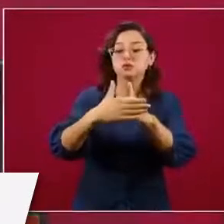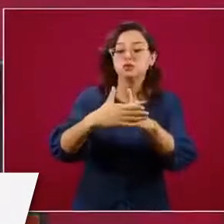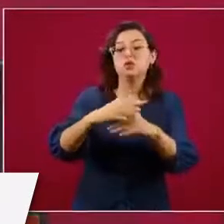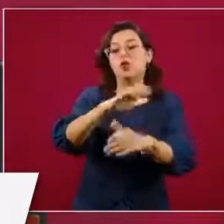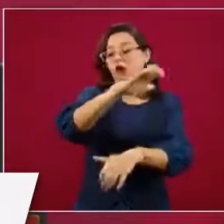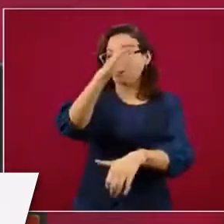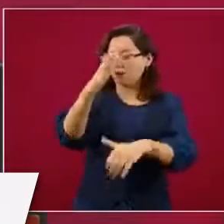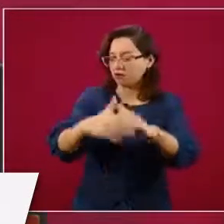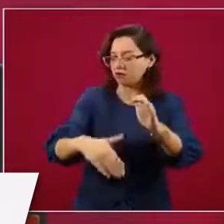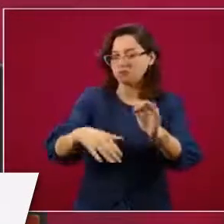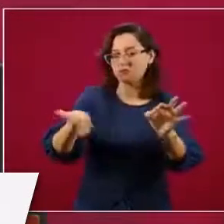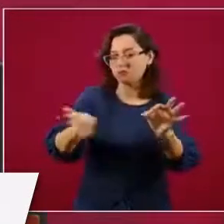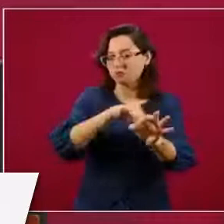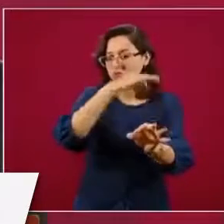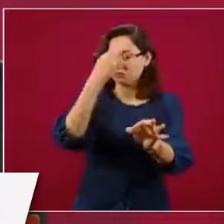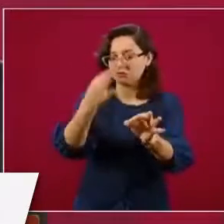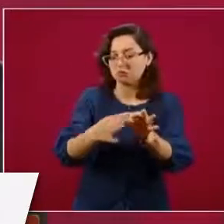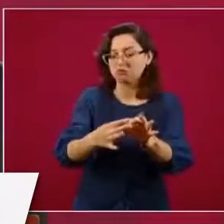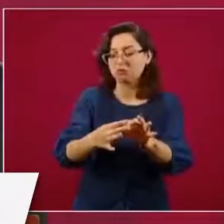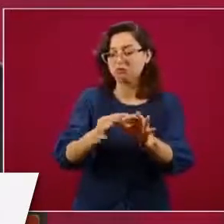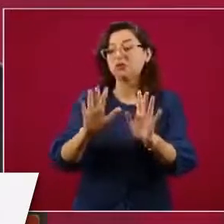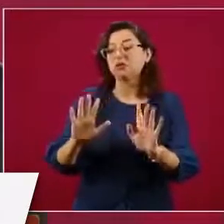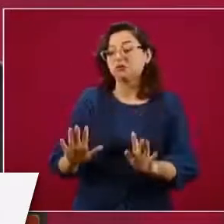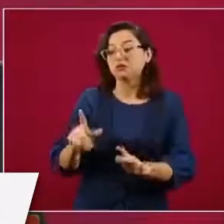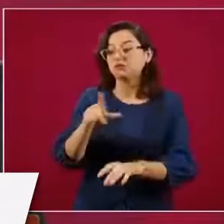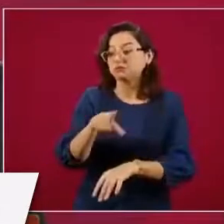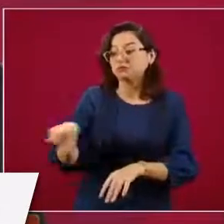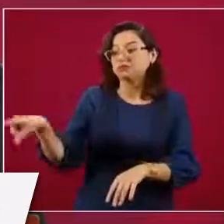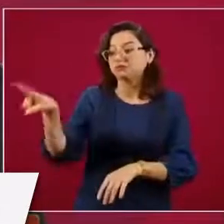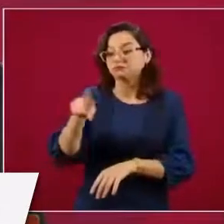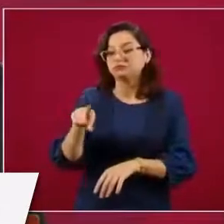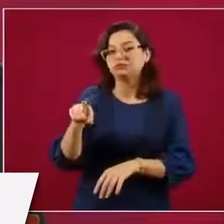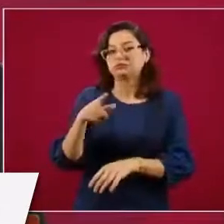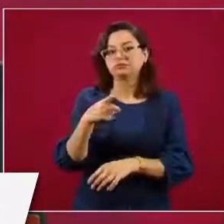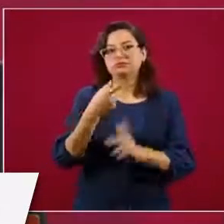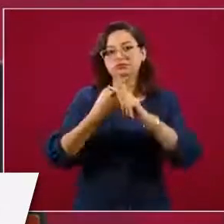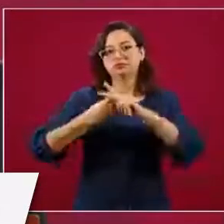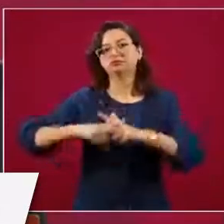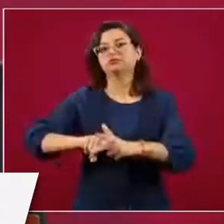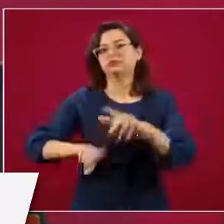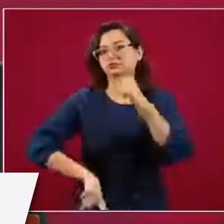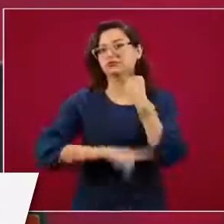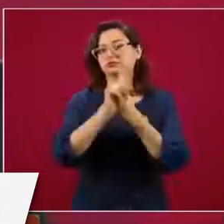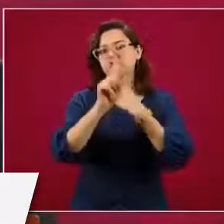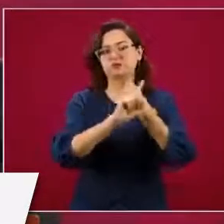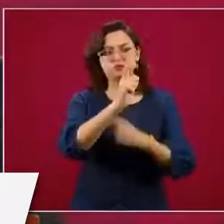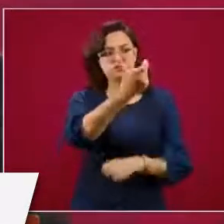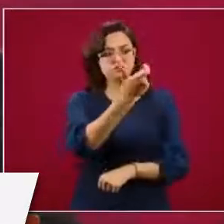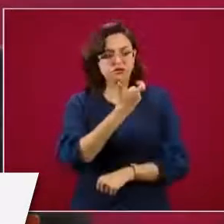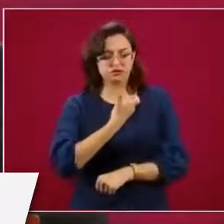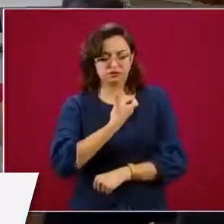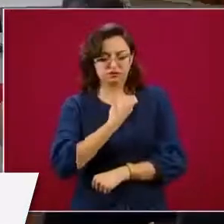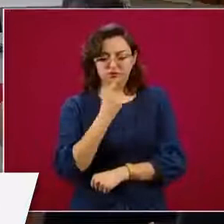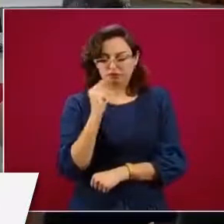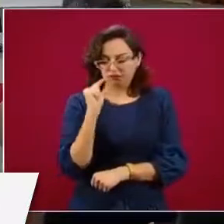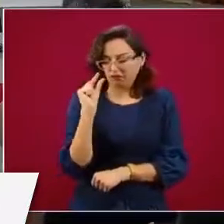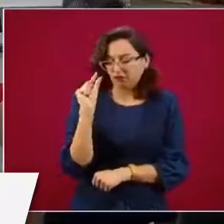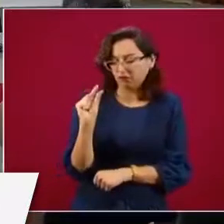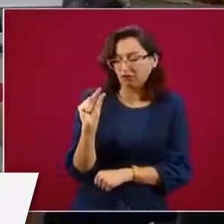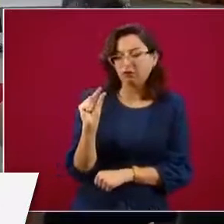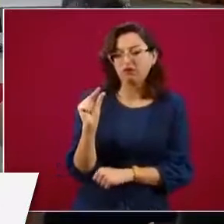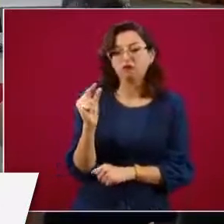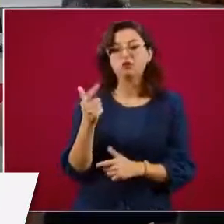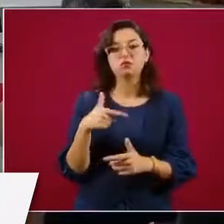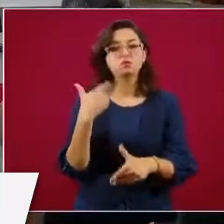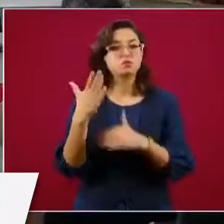a presentarse como problema en el